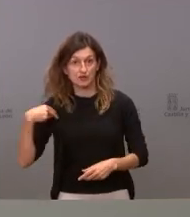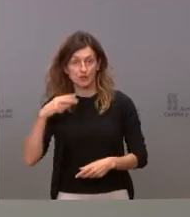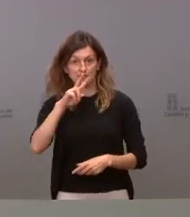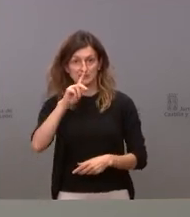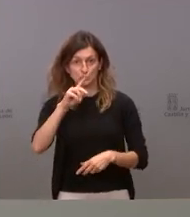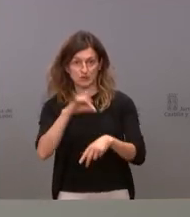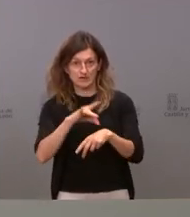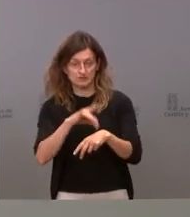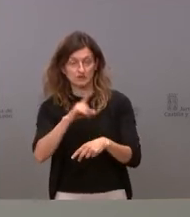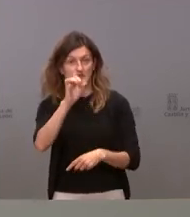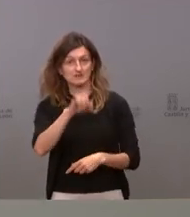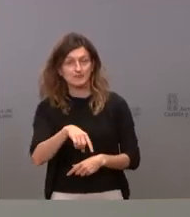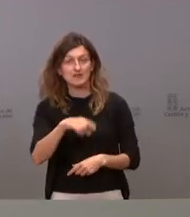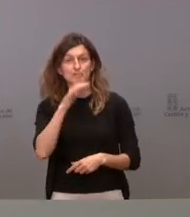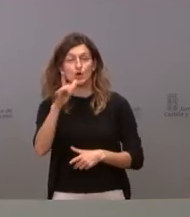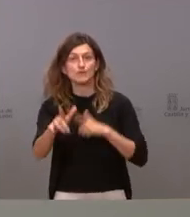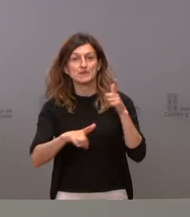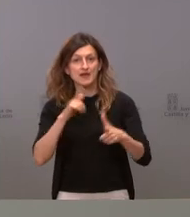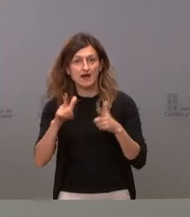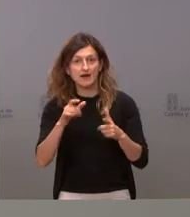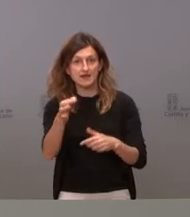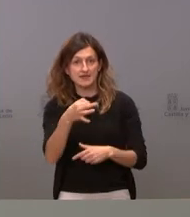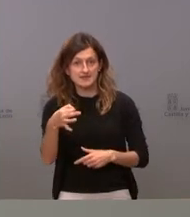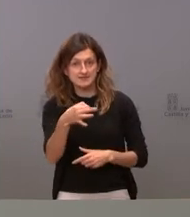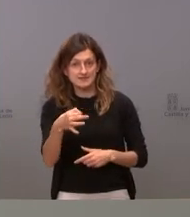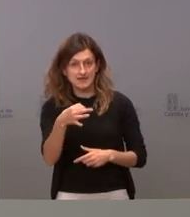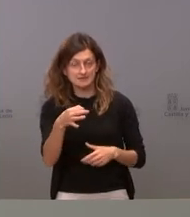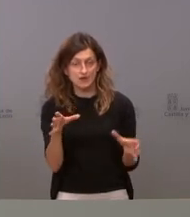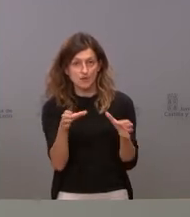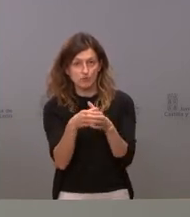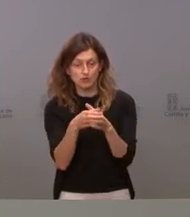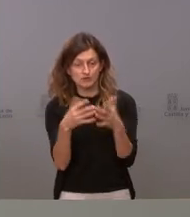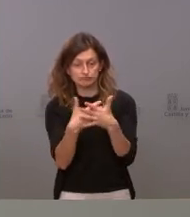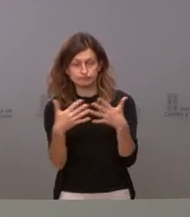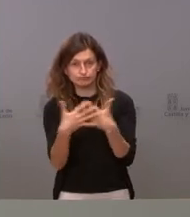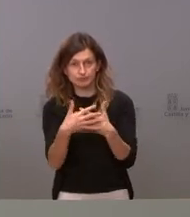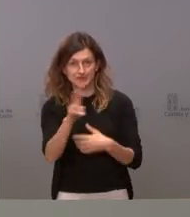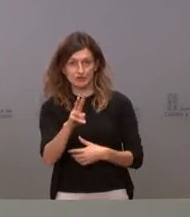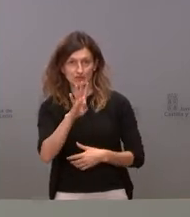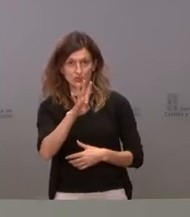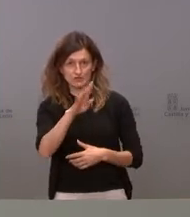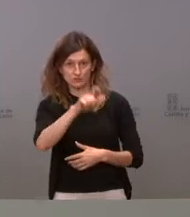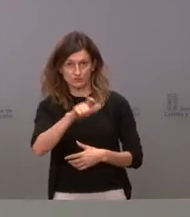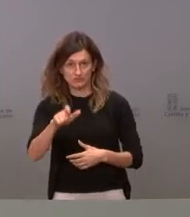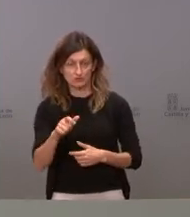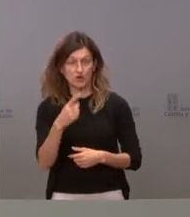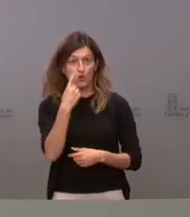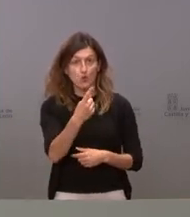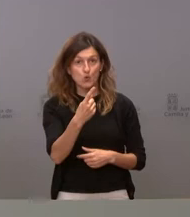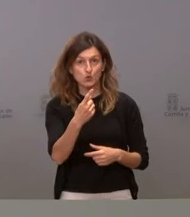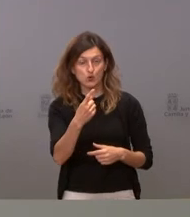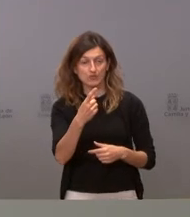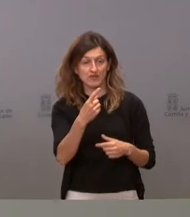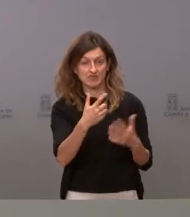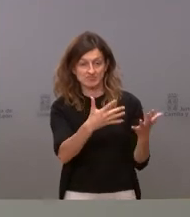y relativos al viaje a esas islas, un brote mixto en Valladolid con cuatro casos, un brote en Valladolid con